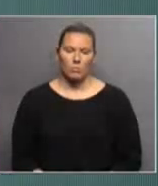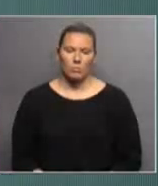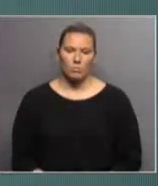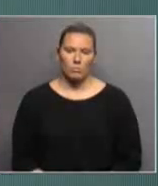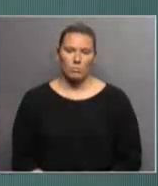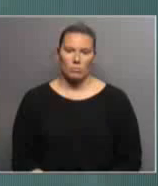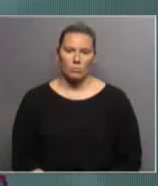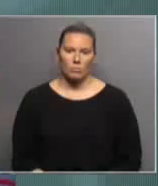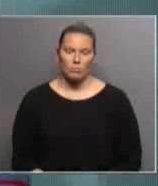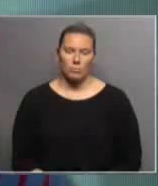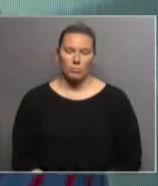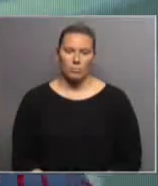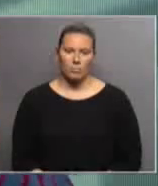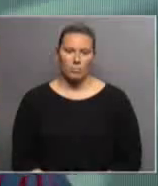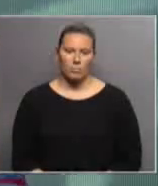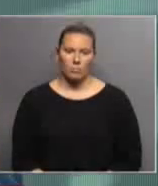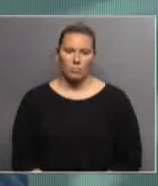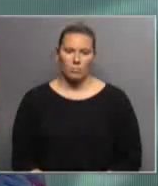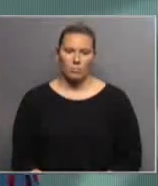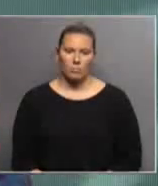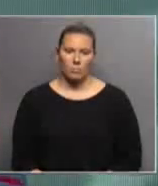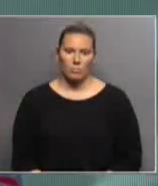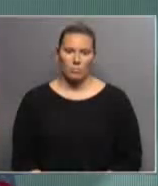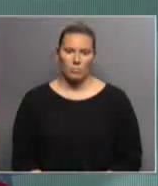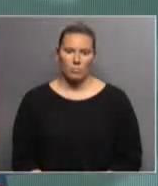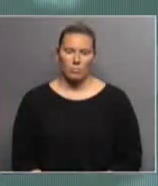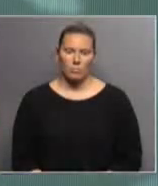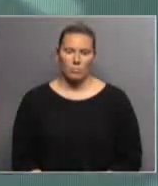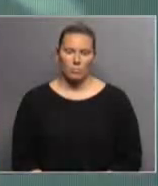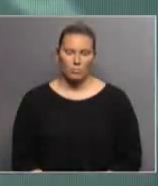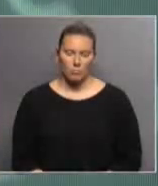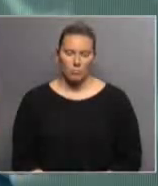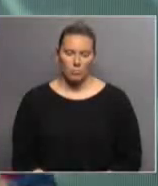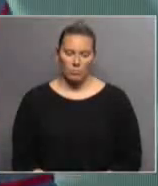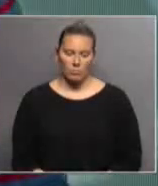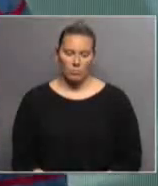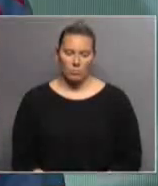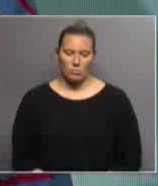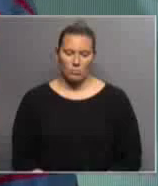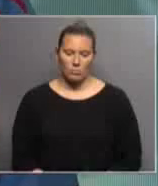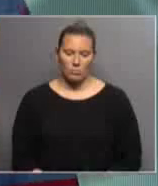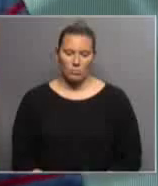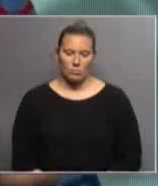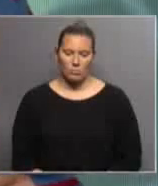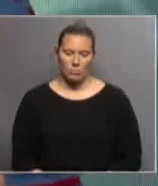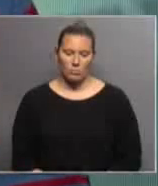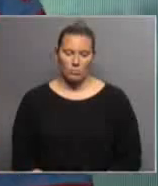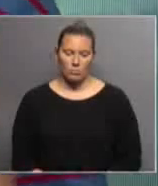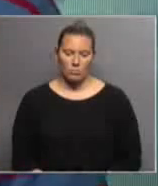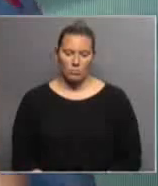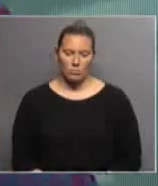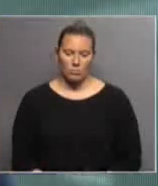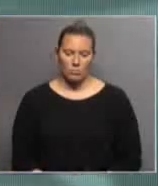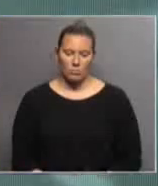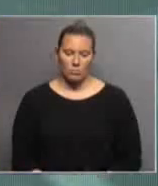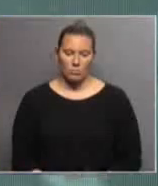con muchos sordos. Faltó, todavía no estaba la